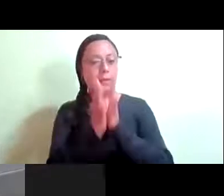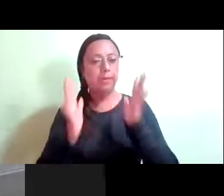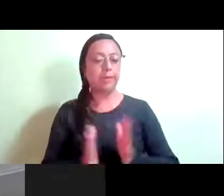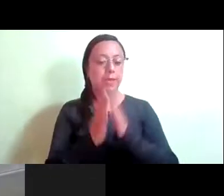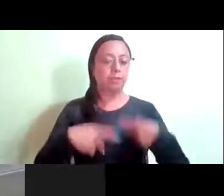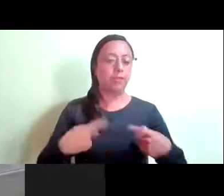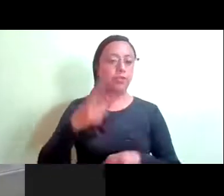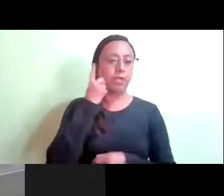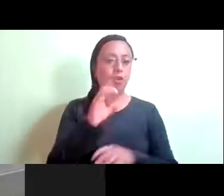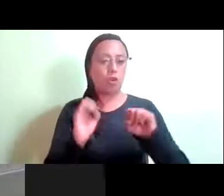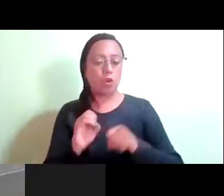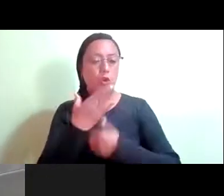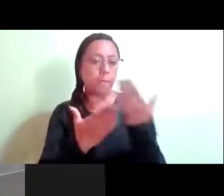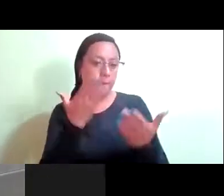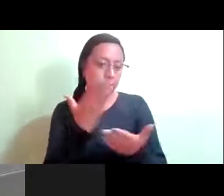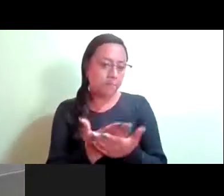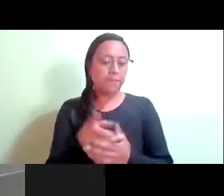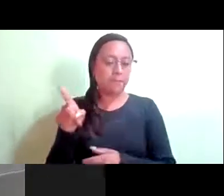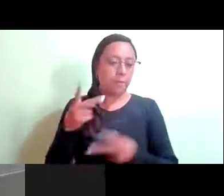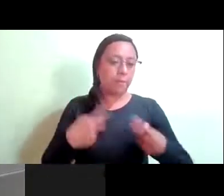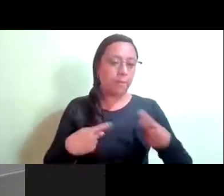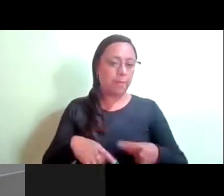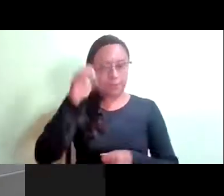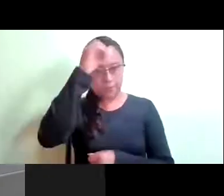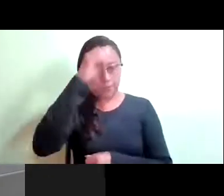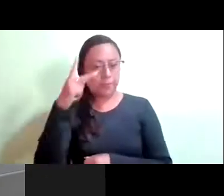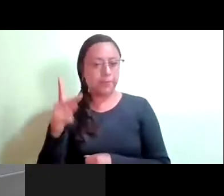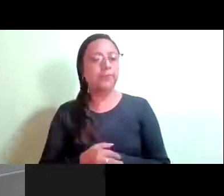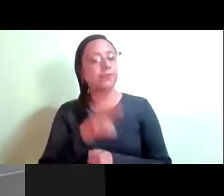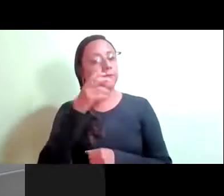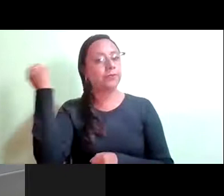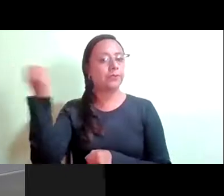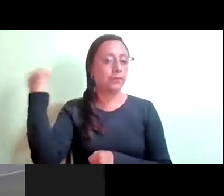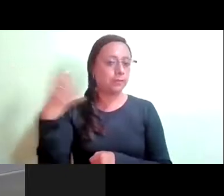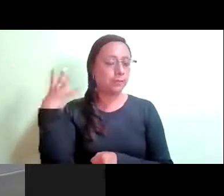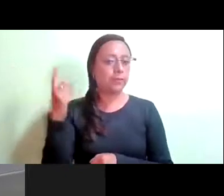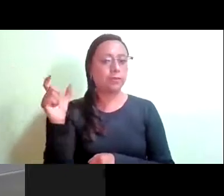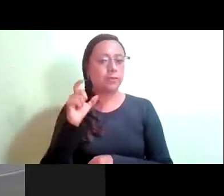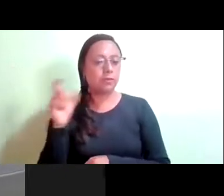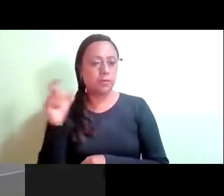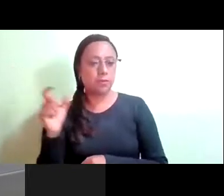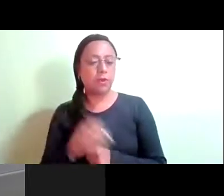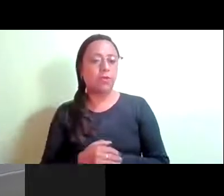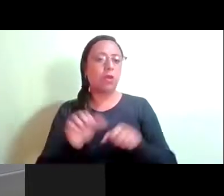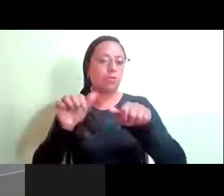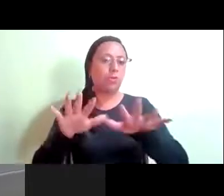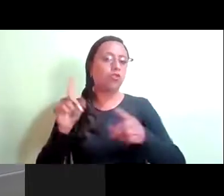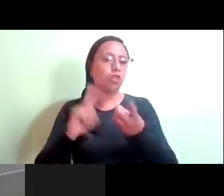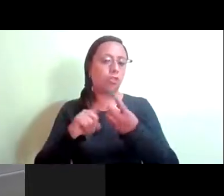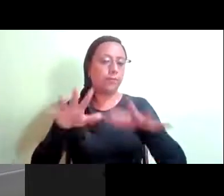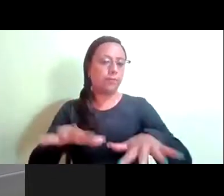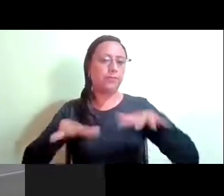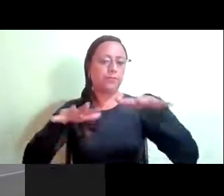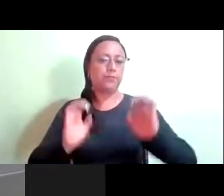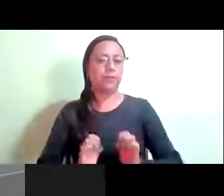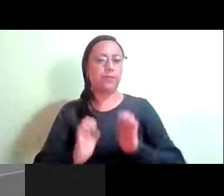o bien a la propuesta de ponente. Cabe resaltar que este evento se tendría considerado realizarlo en el auditorio ubicado en el edificio de